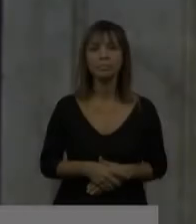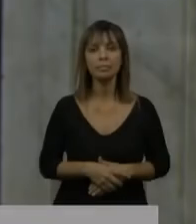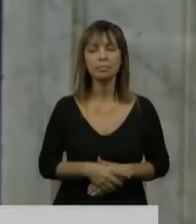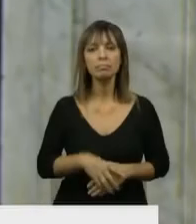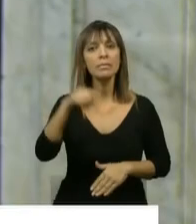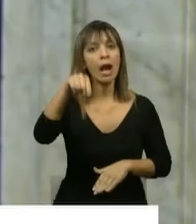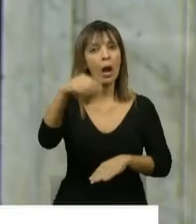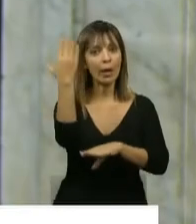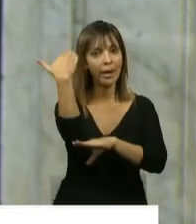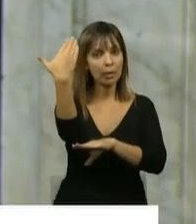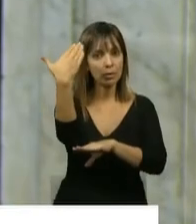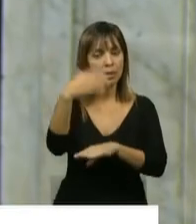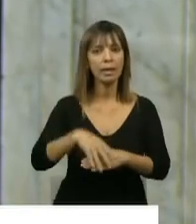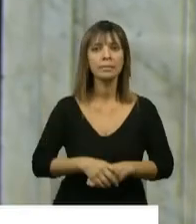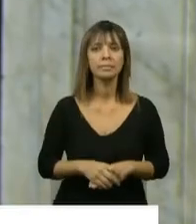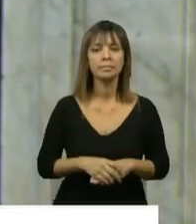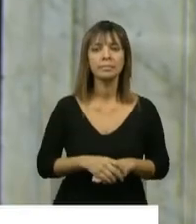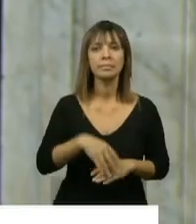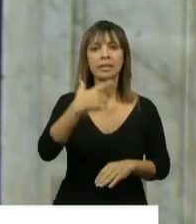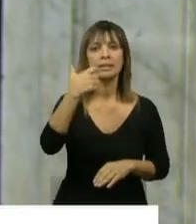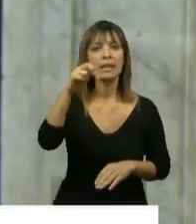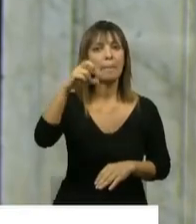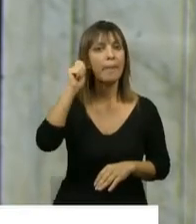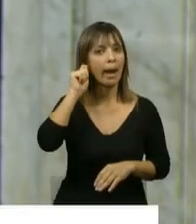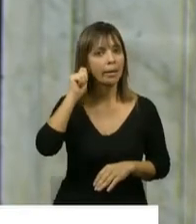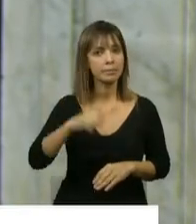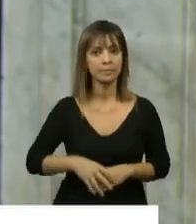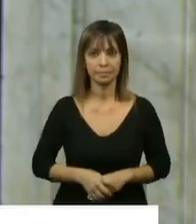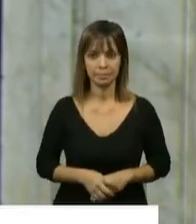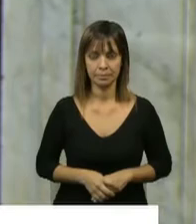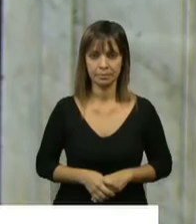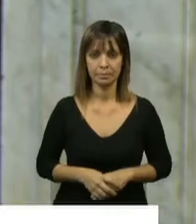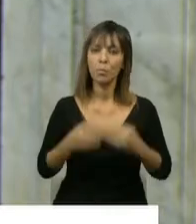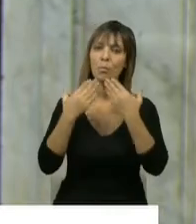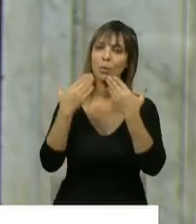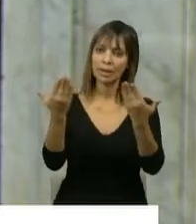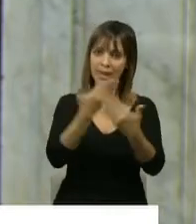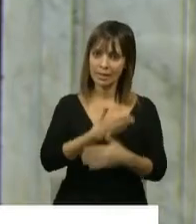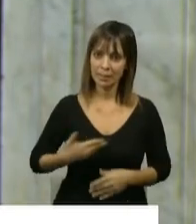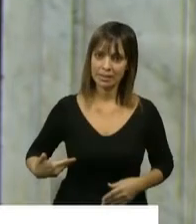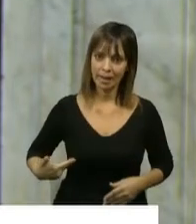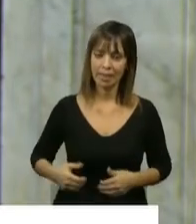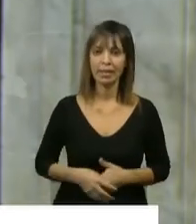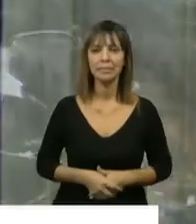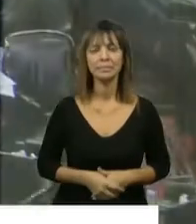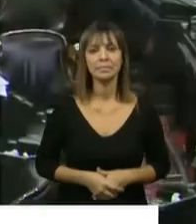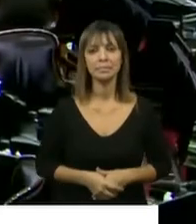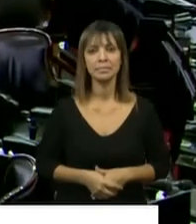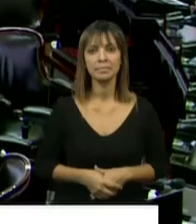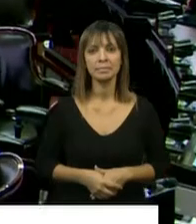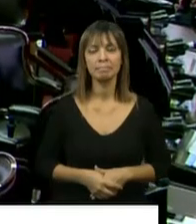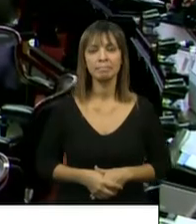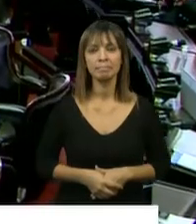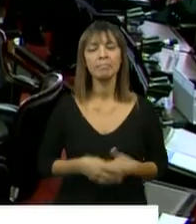Tiene la palabra la diputada Alma Zapaga. Gracias, señor presidente. Señor